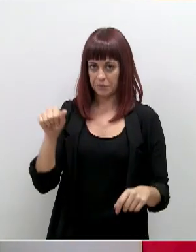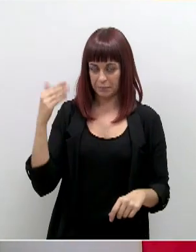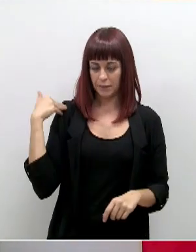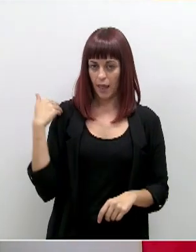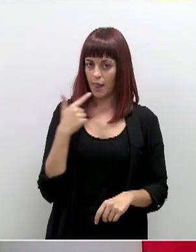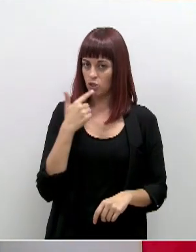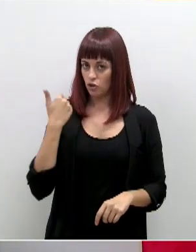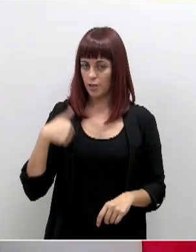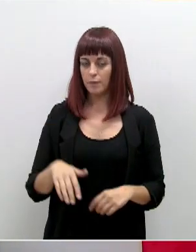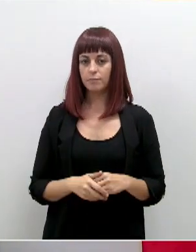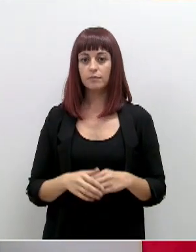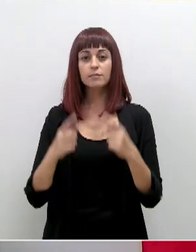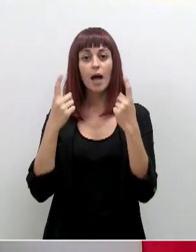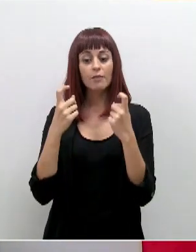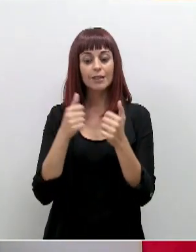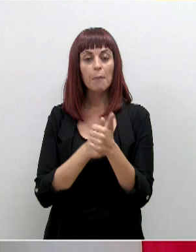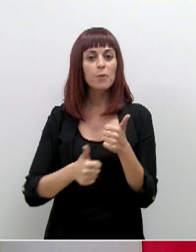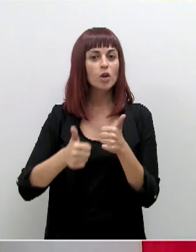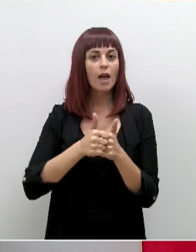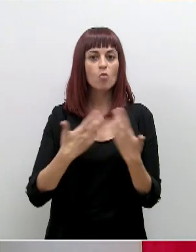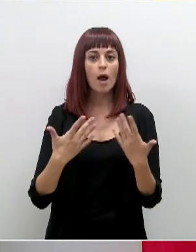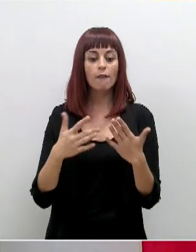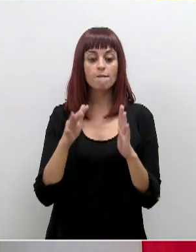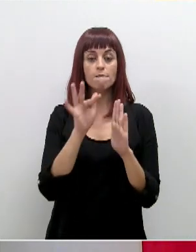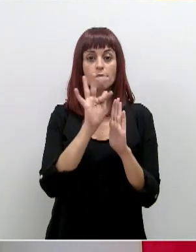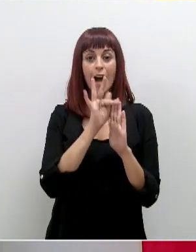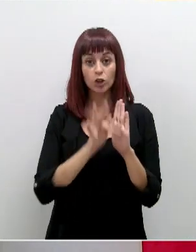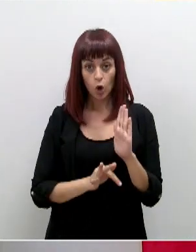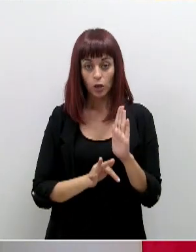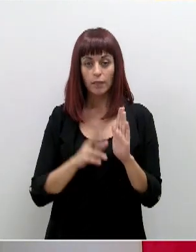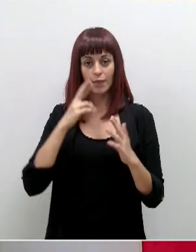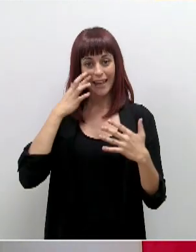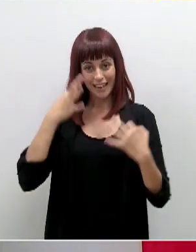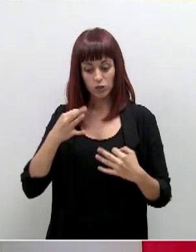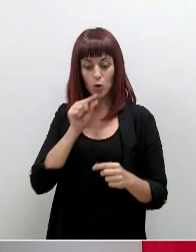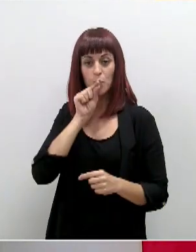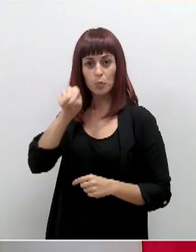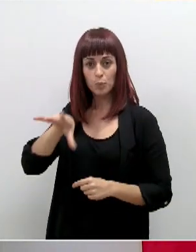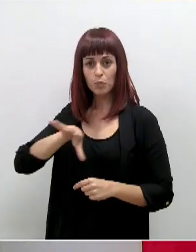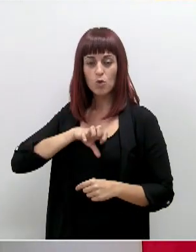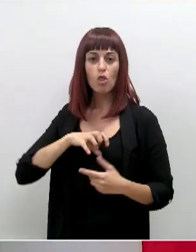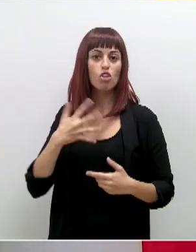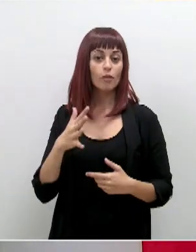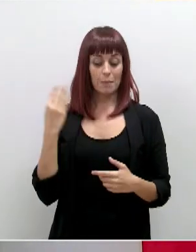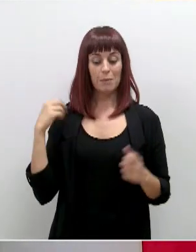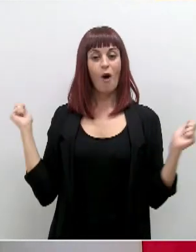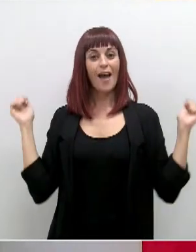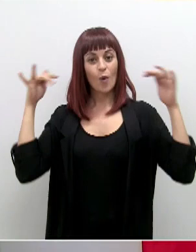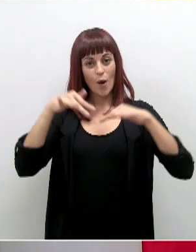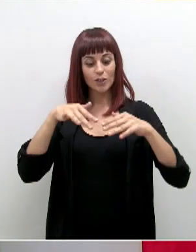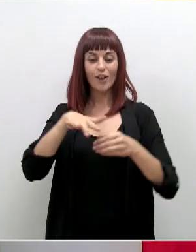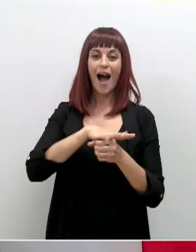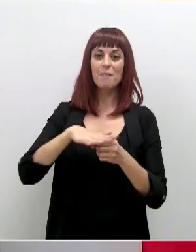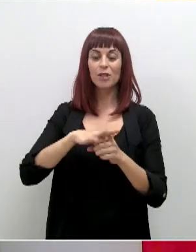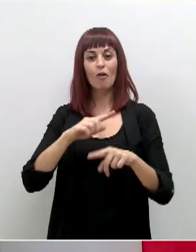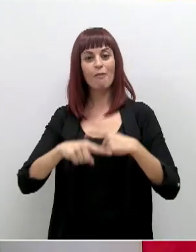Es necesario que interioricemos que el principal factor de riesgo, el principal factor de contagio, se encuentran los encuentros que se producen en el ámbito